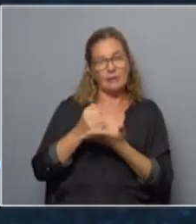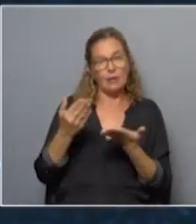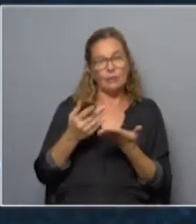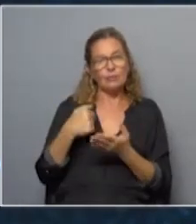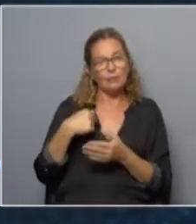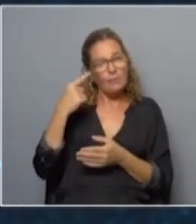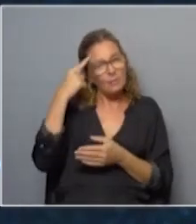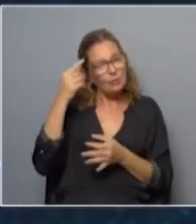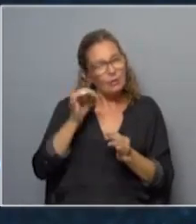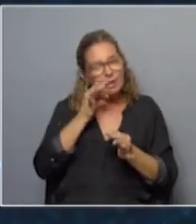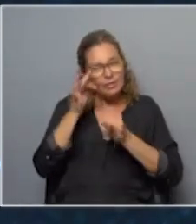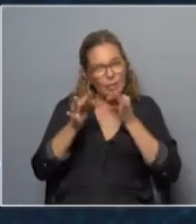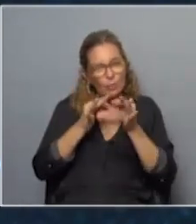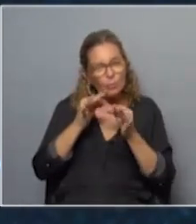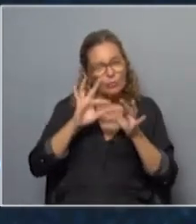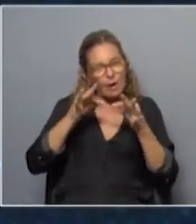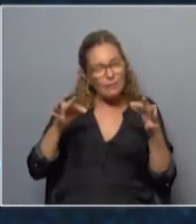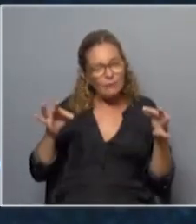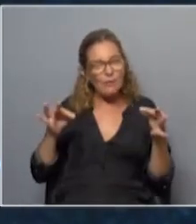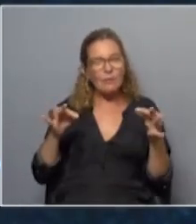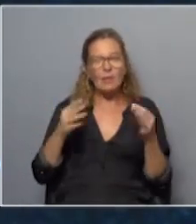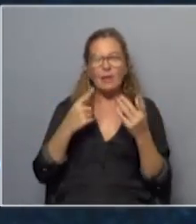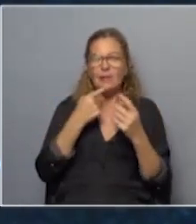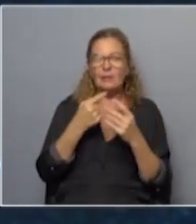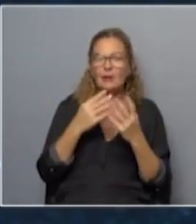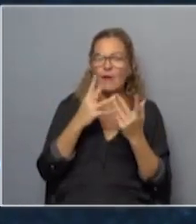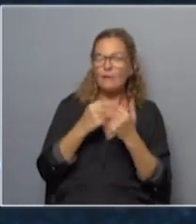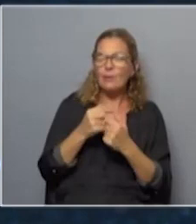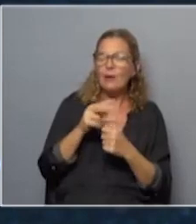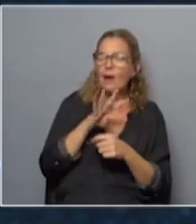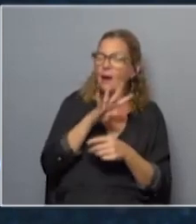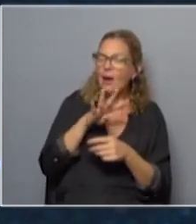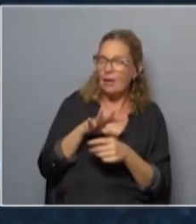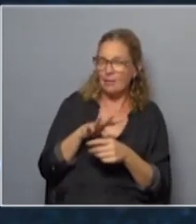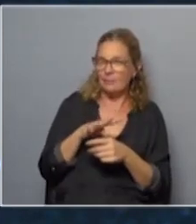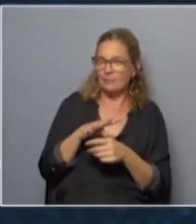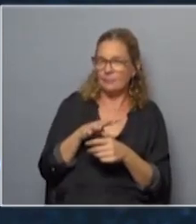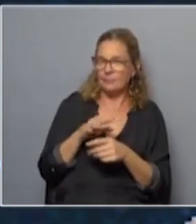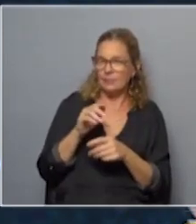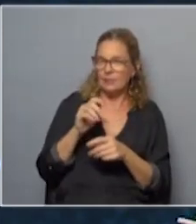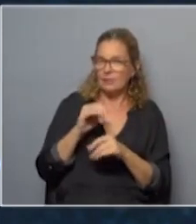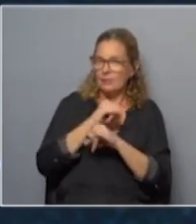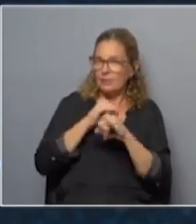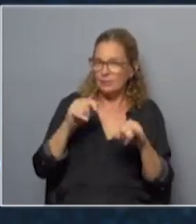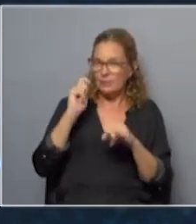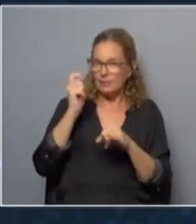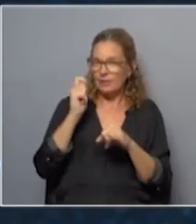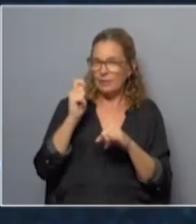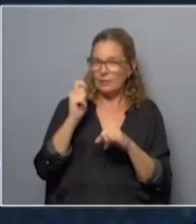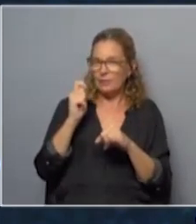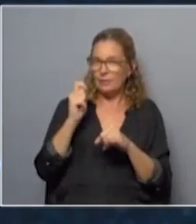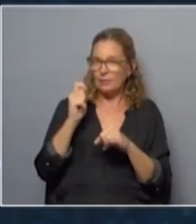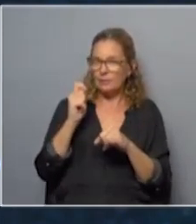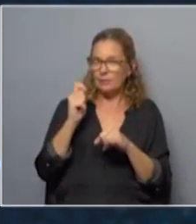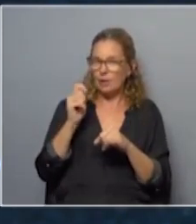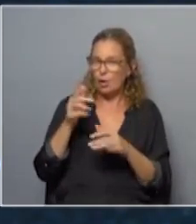creo que el discurso el eslogan la forma como se lee ese se acabó el recreo y el hay orden de no